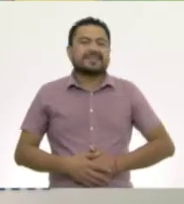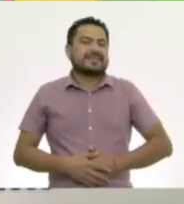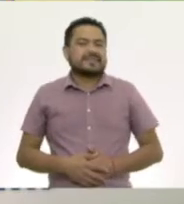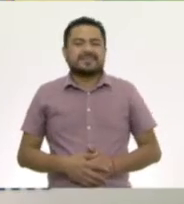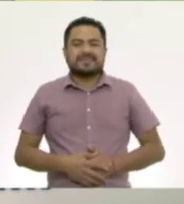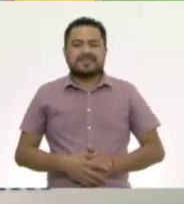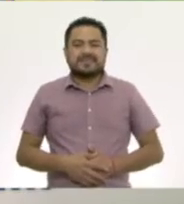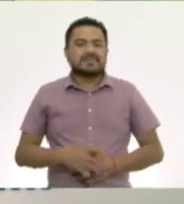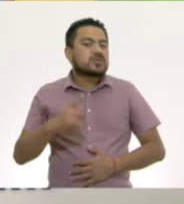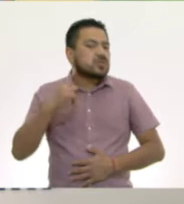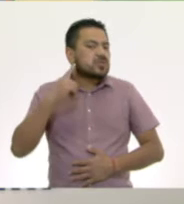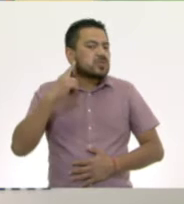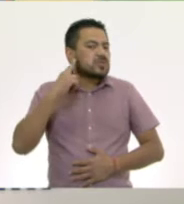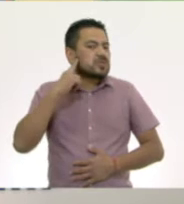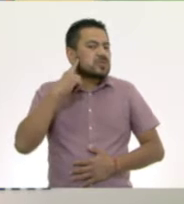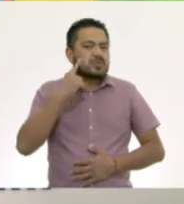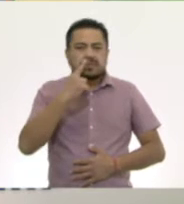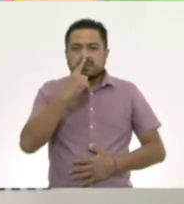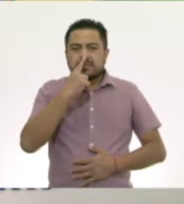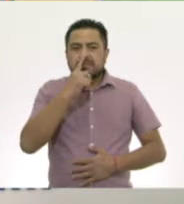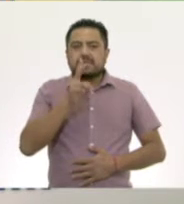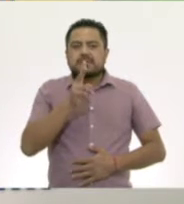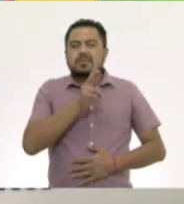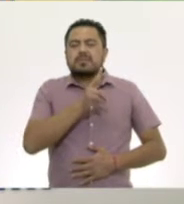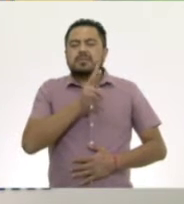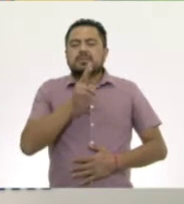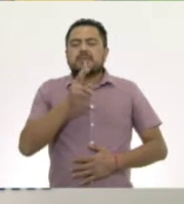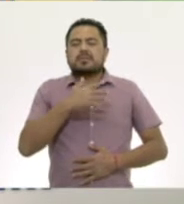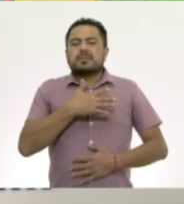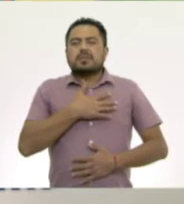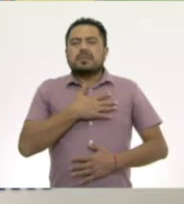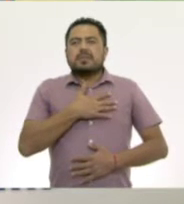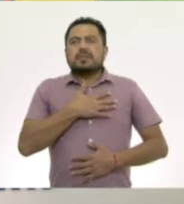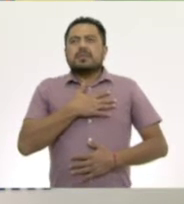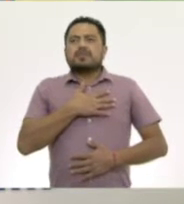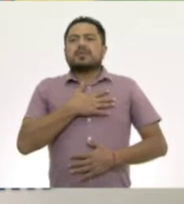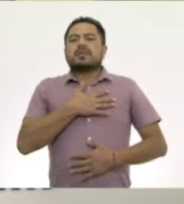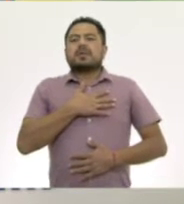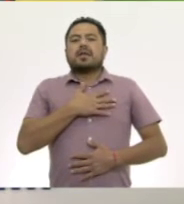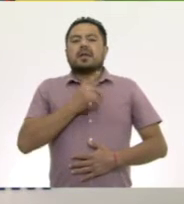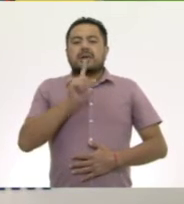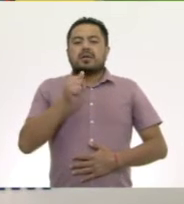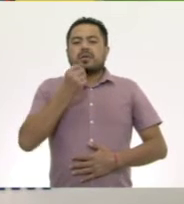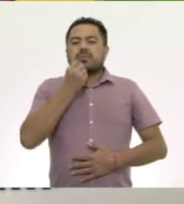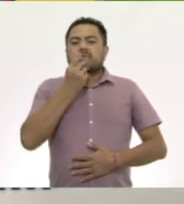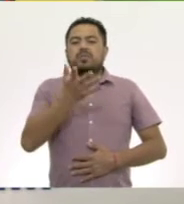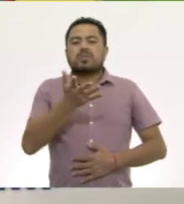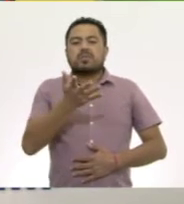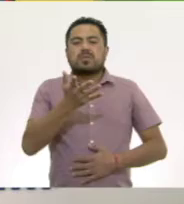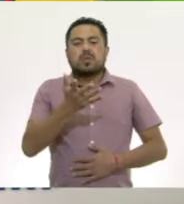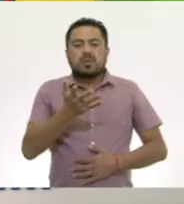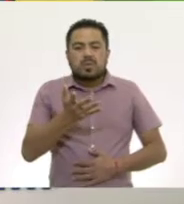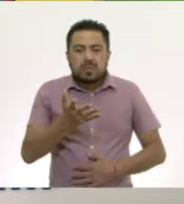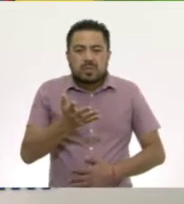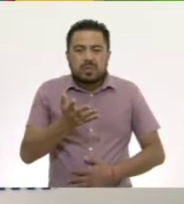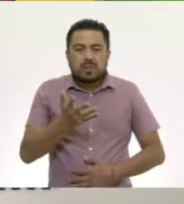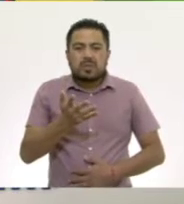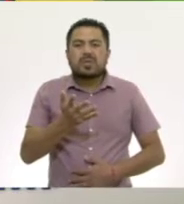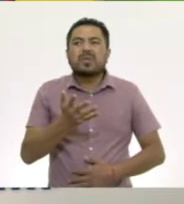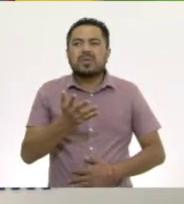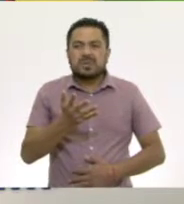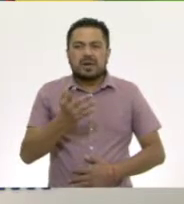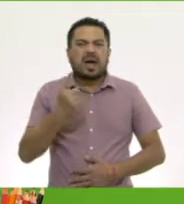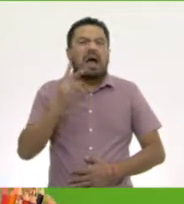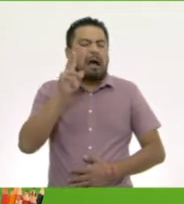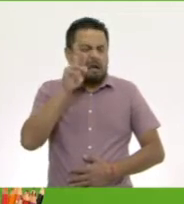El sonido de tu respiración cuando inhalas y exhalas.